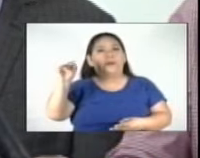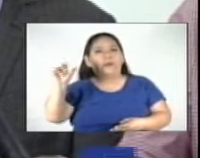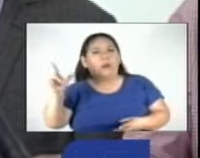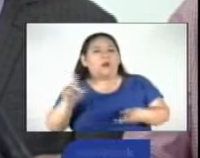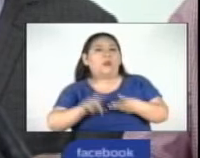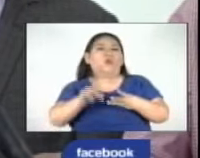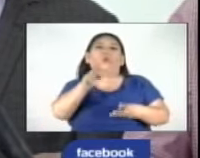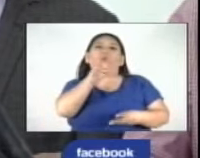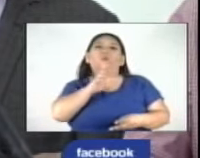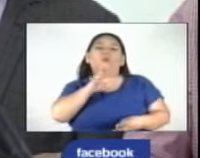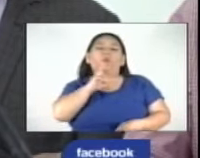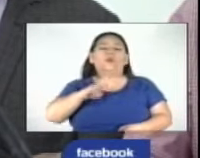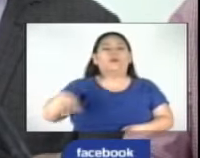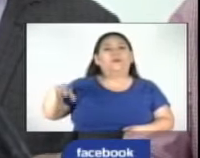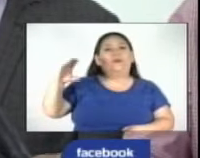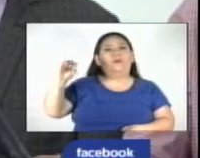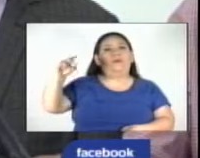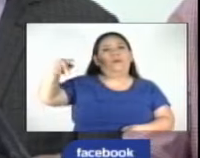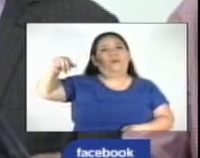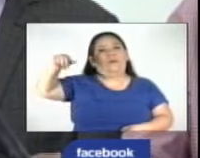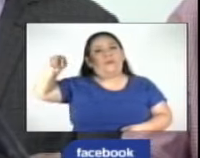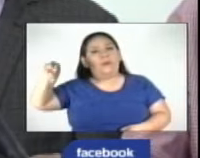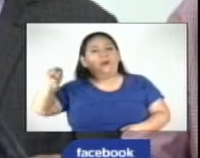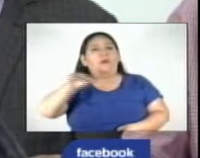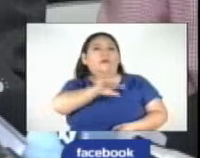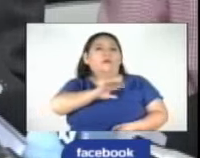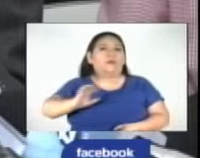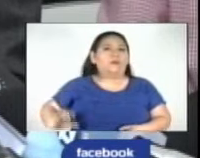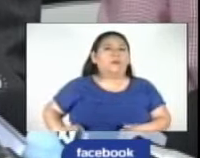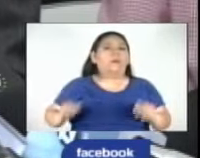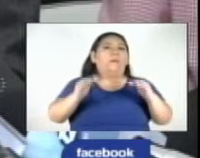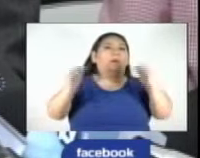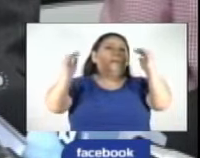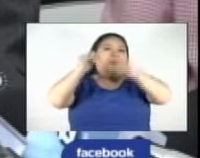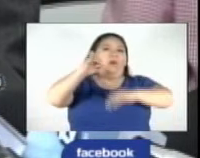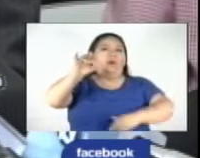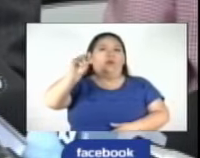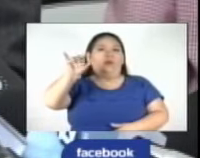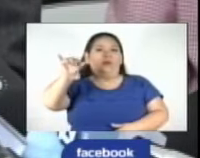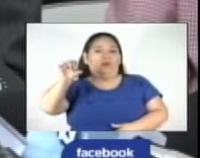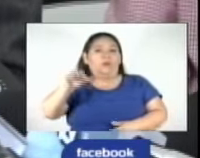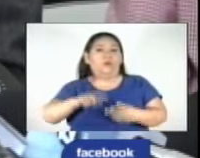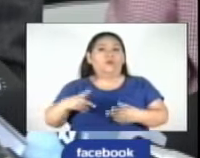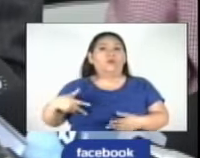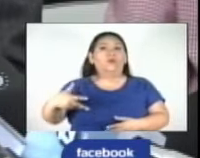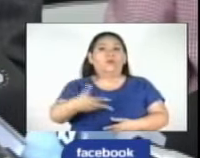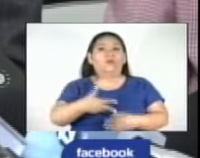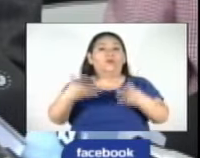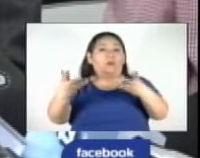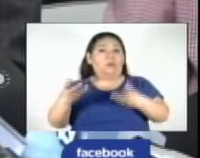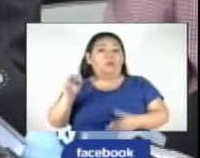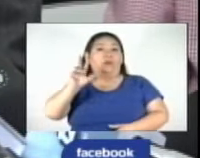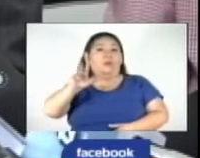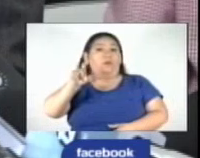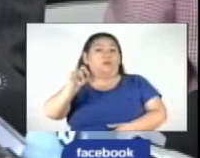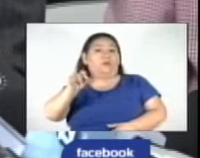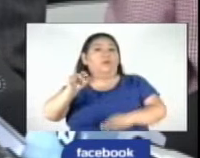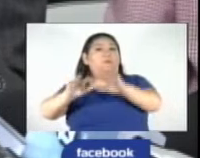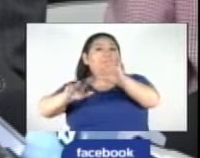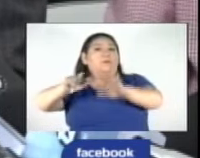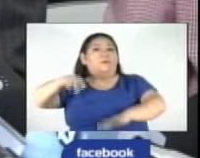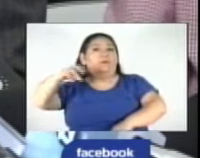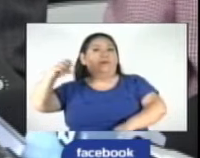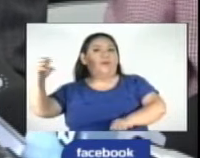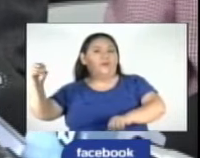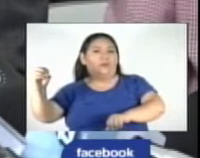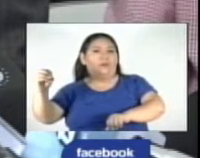Copán, Ruinas y terminan en El Salvador, por ejemplo, conociendo joyas de seren. Nosotros tenemos una proyección de 3.8 millones de visitantes para